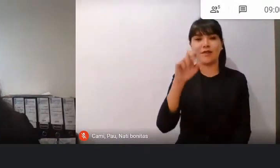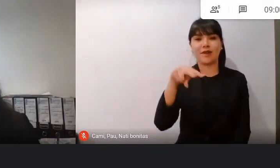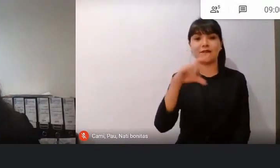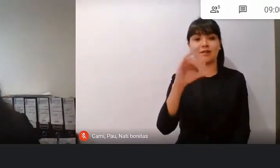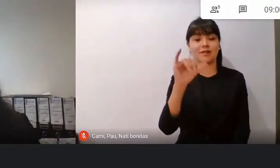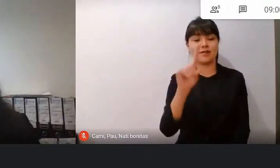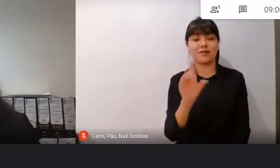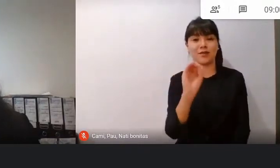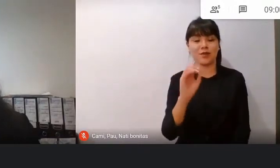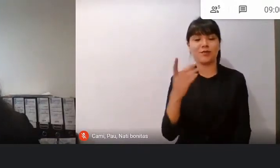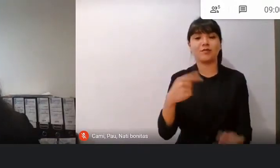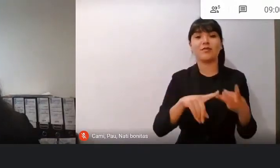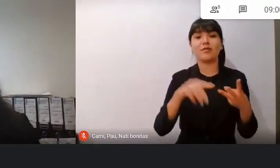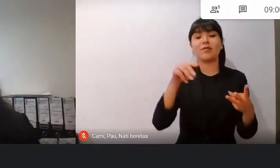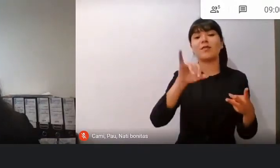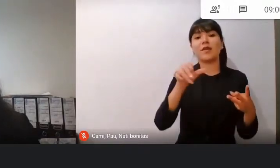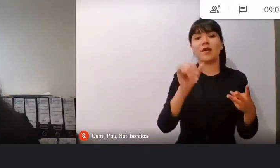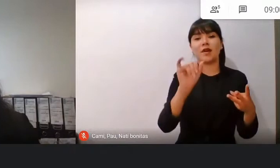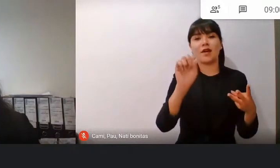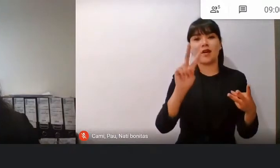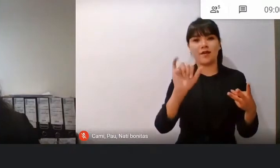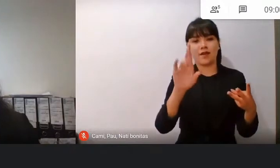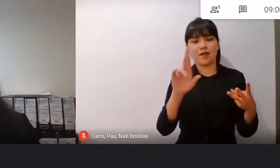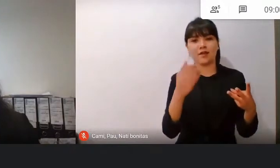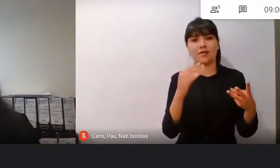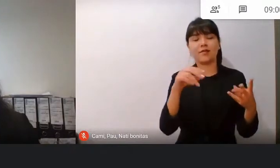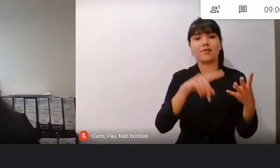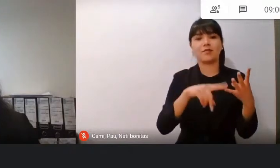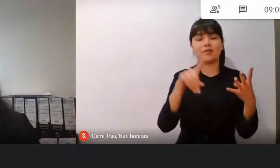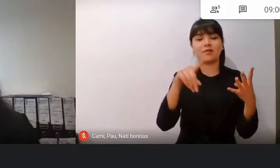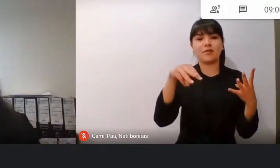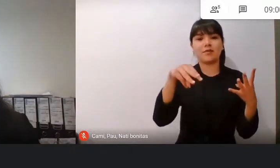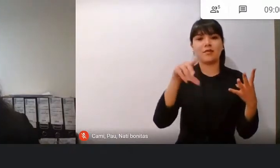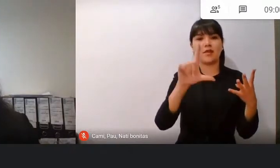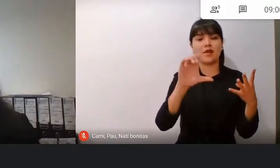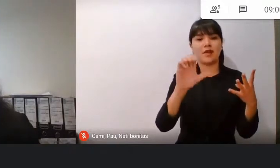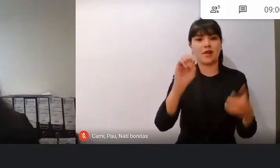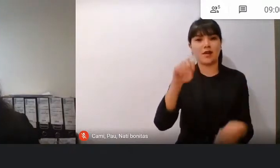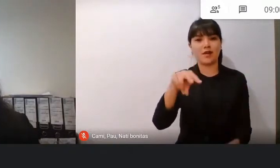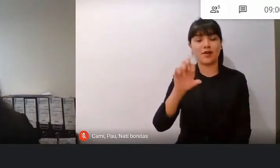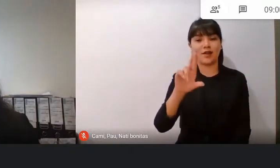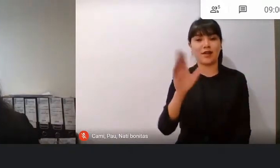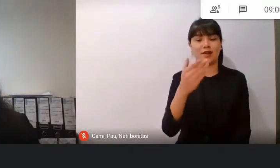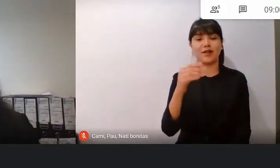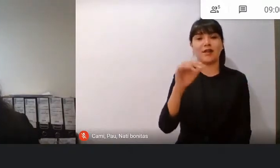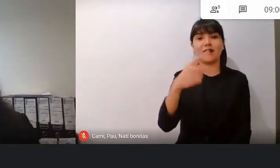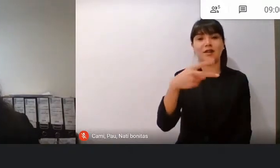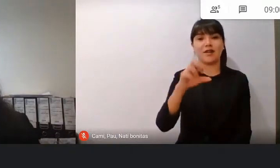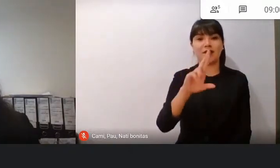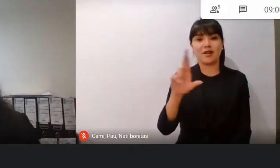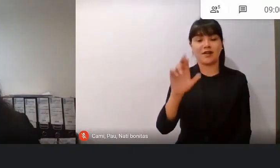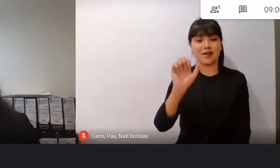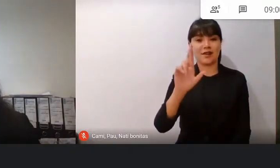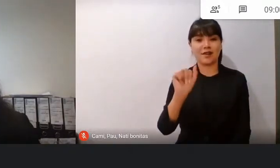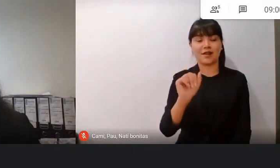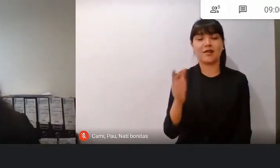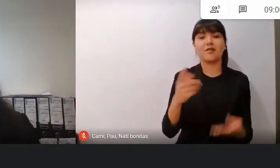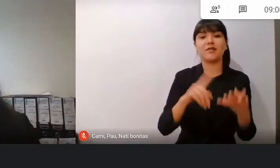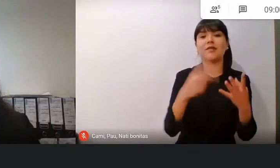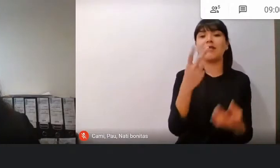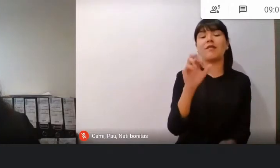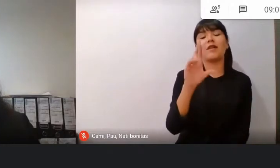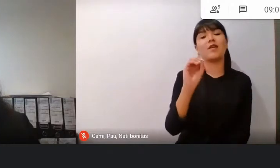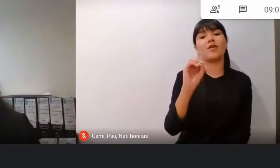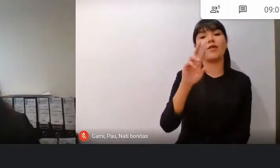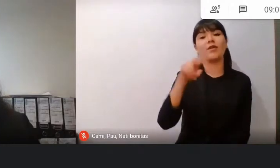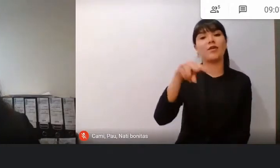Miguel Morelli, Rosario Carvajal, Leonel Herrera, Irasi Hachle, Verónica Castro,